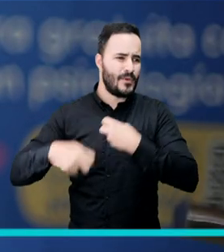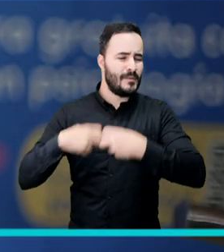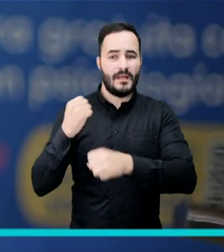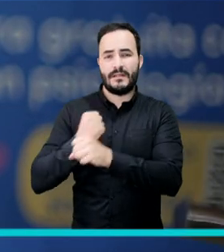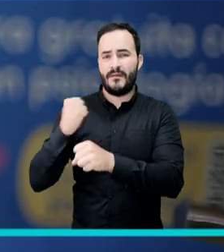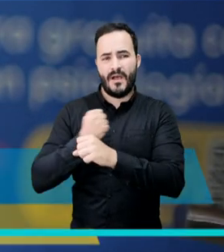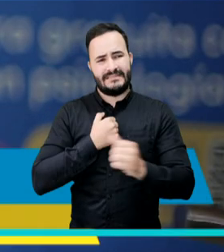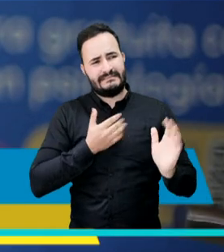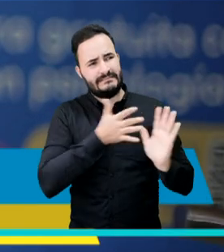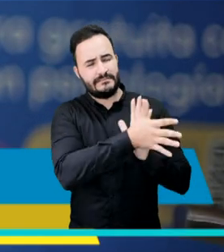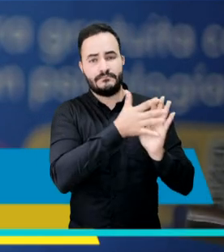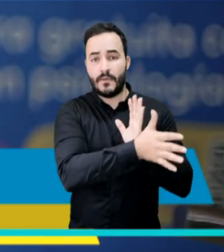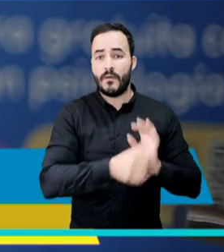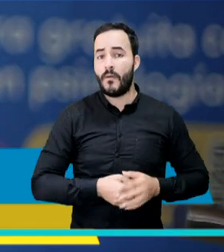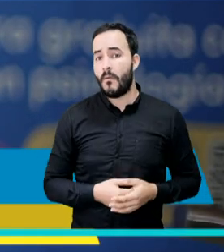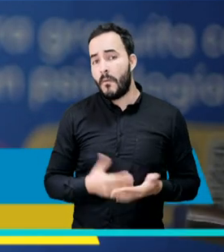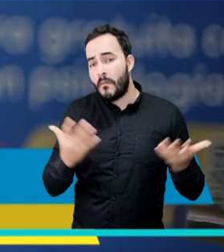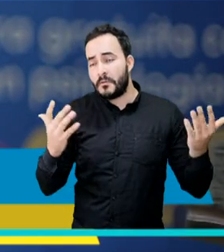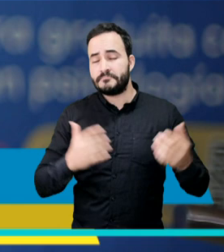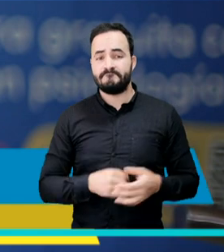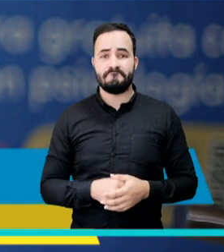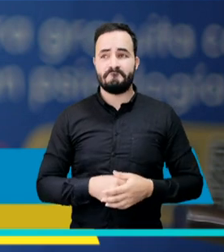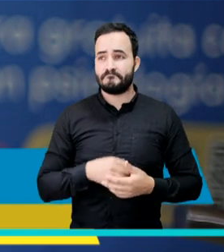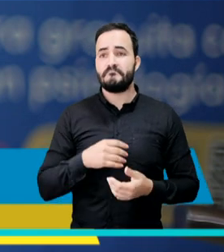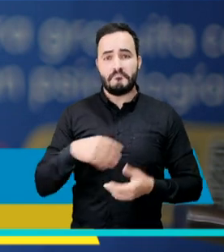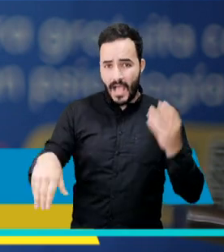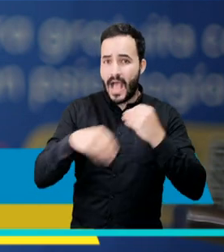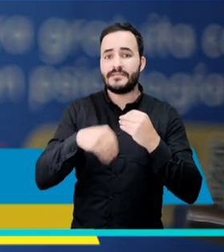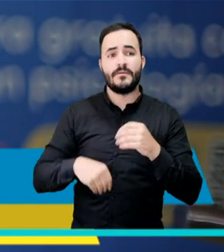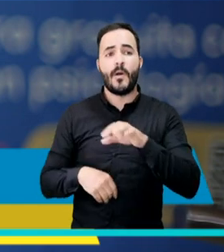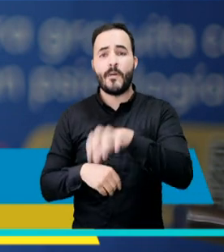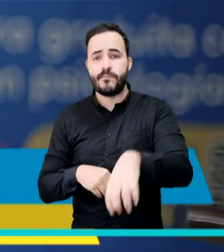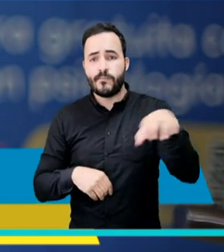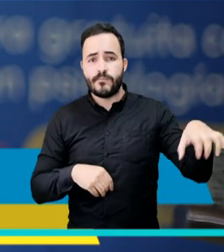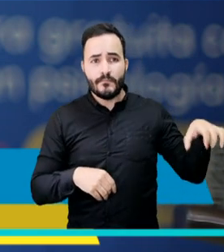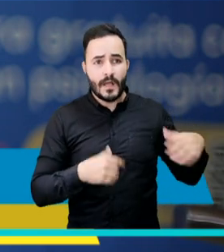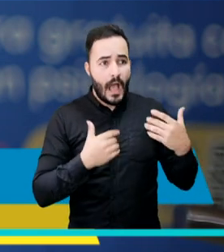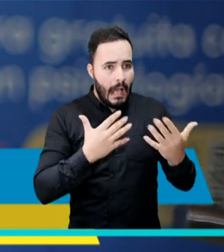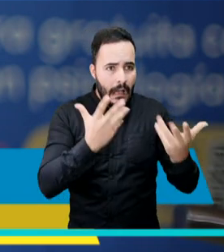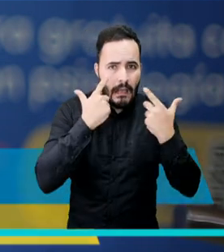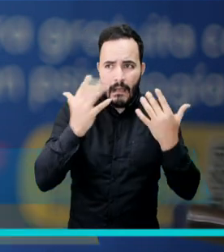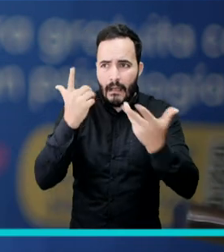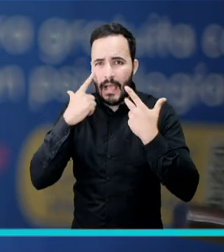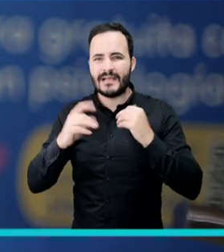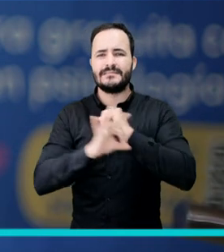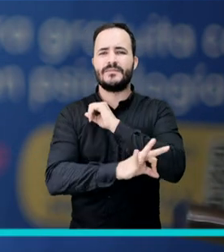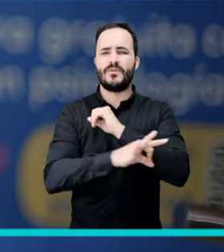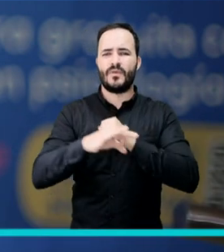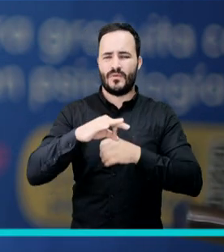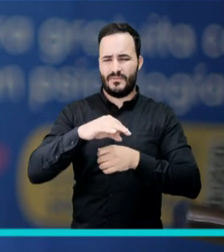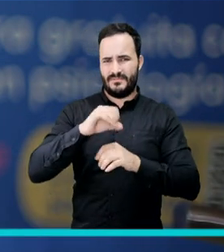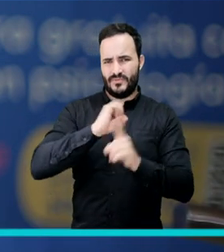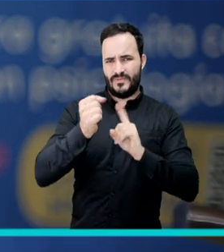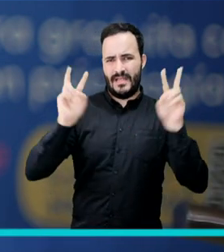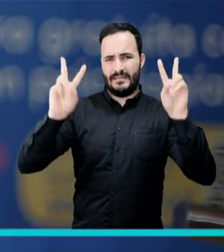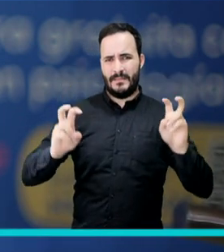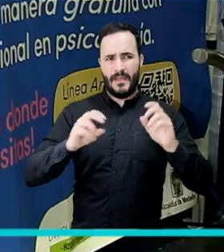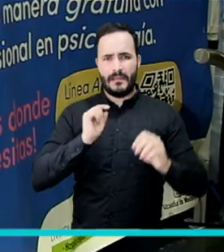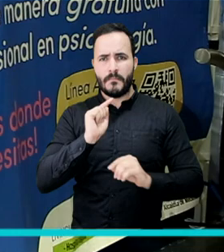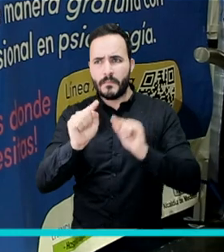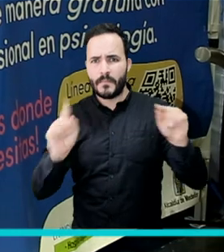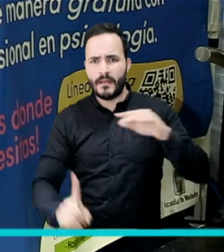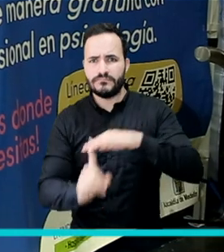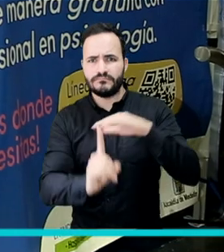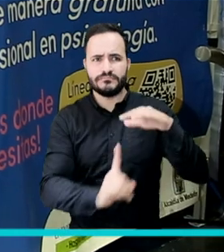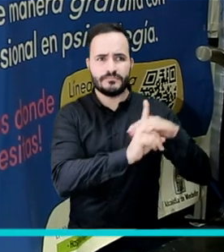laborales, digamos que aparte de ello también están los diferentes fenómenos psicosociales que han